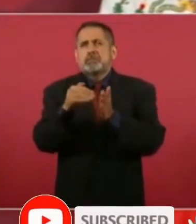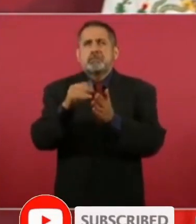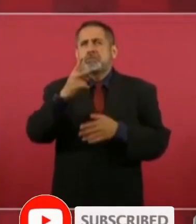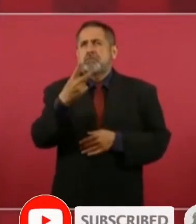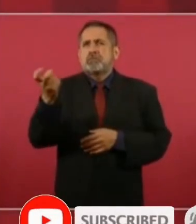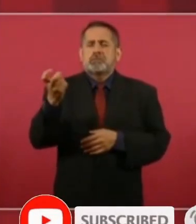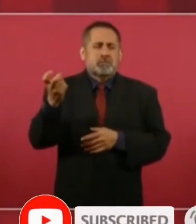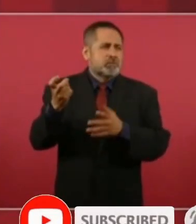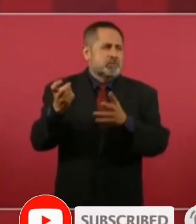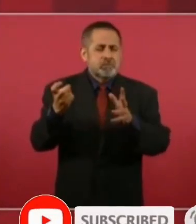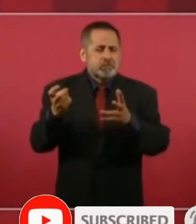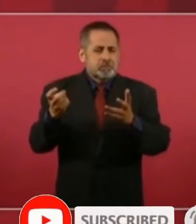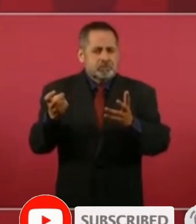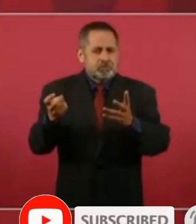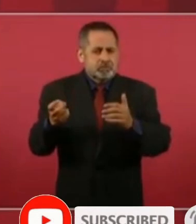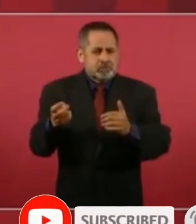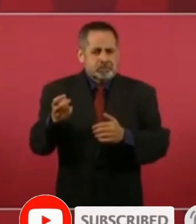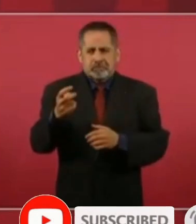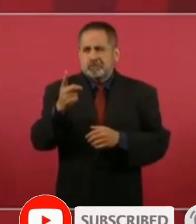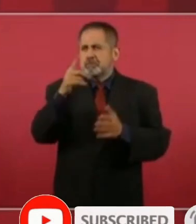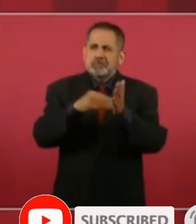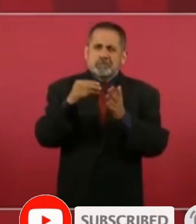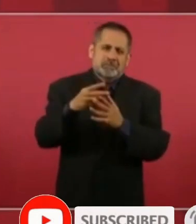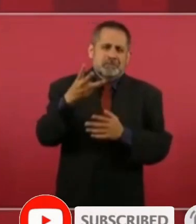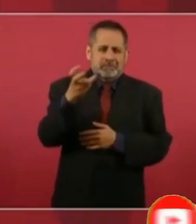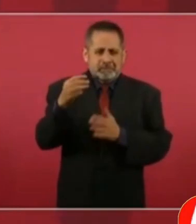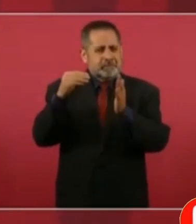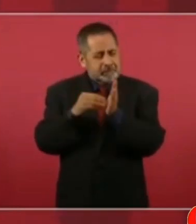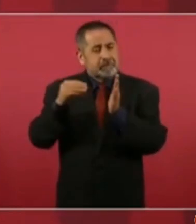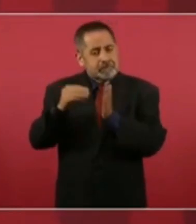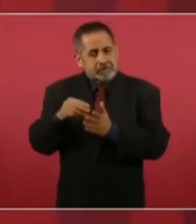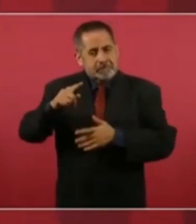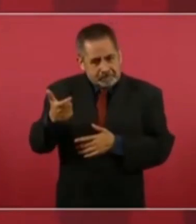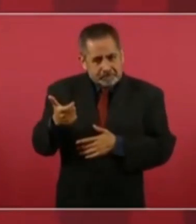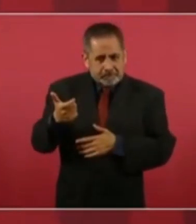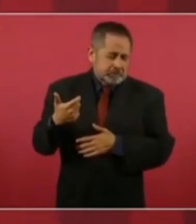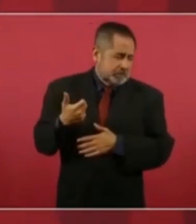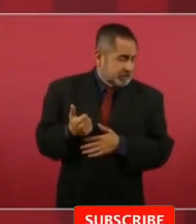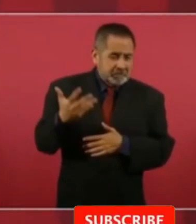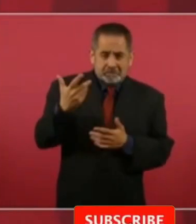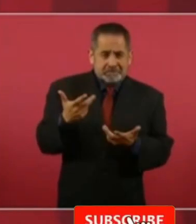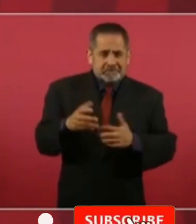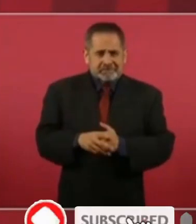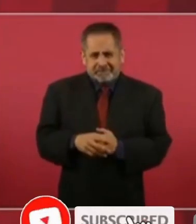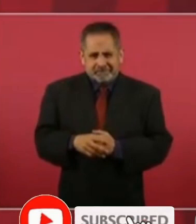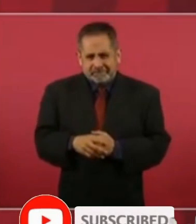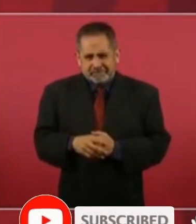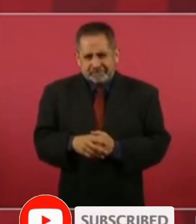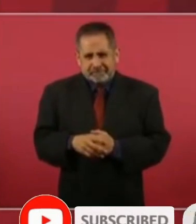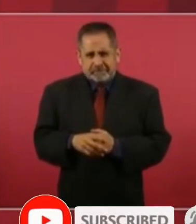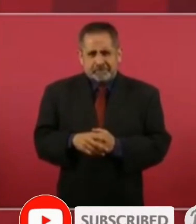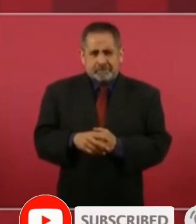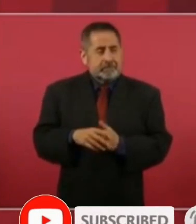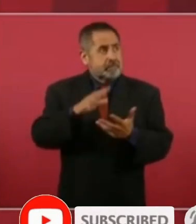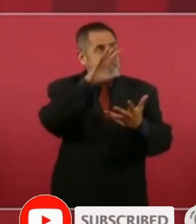300 mil millones de pesos. Son todos los